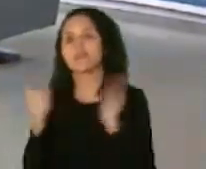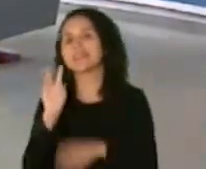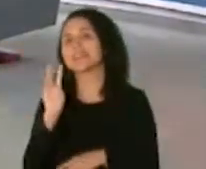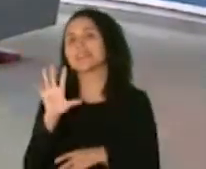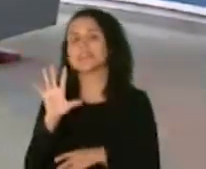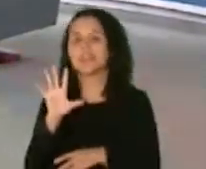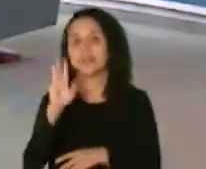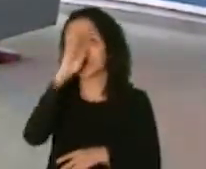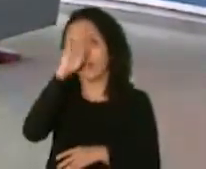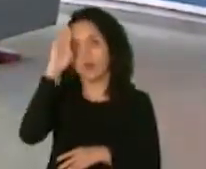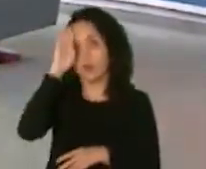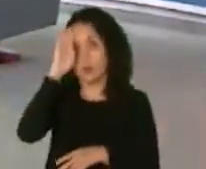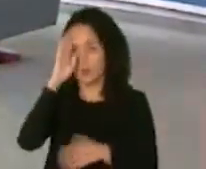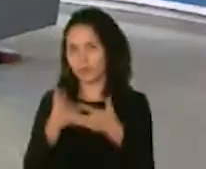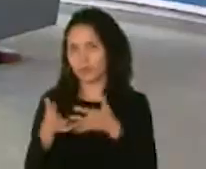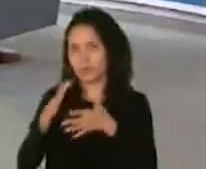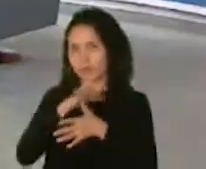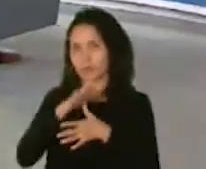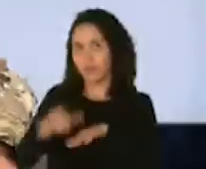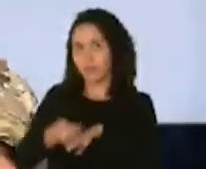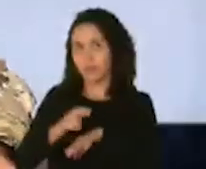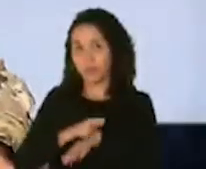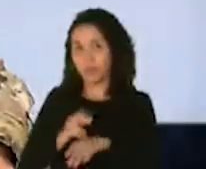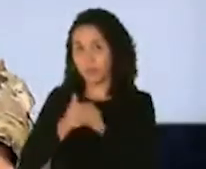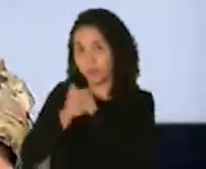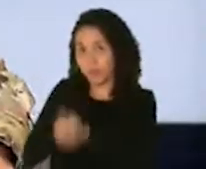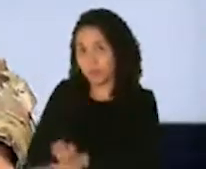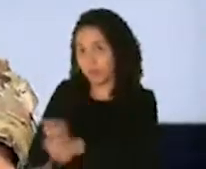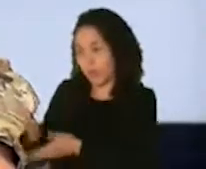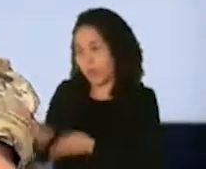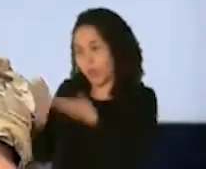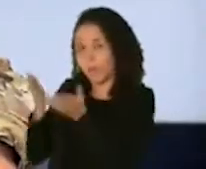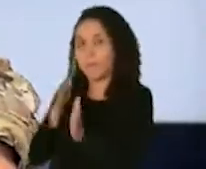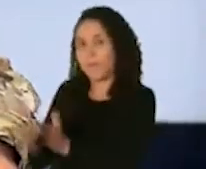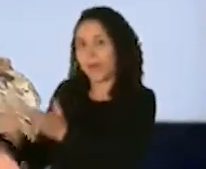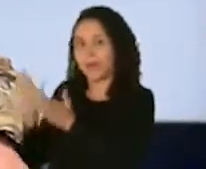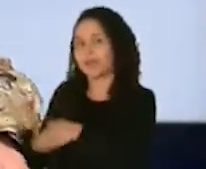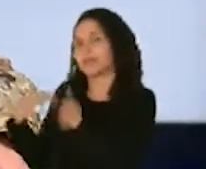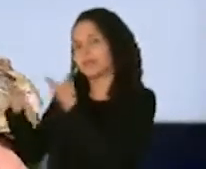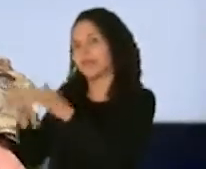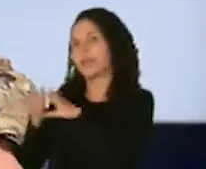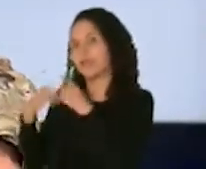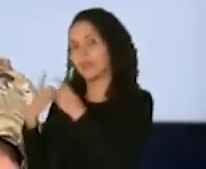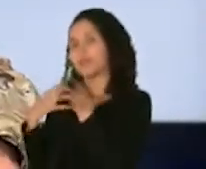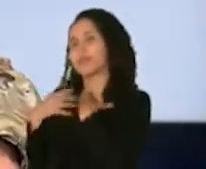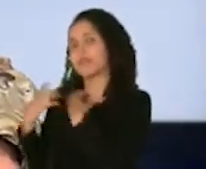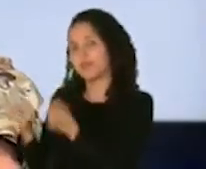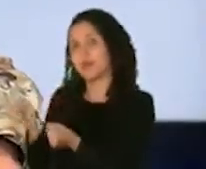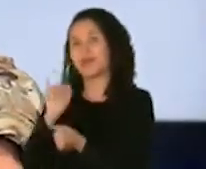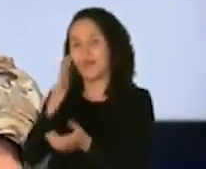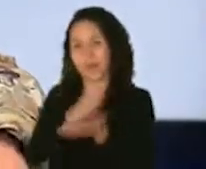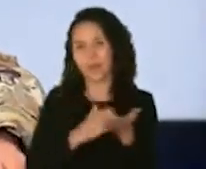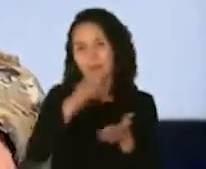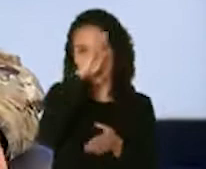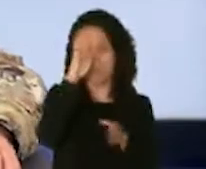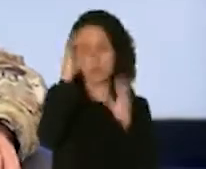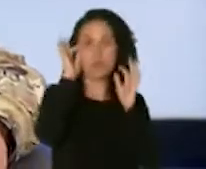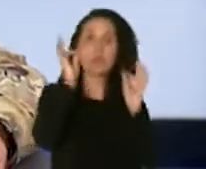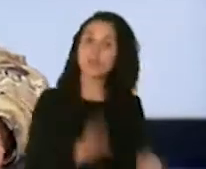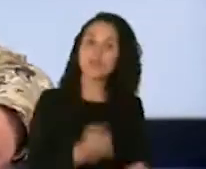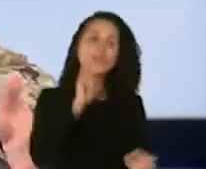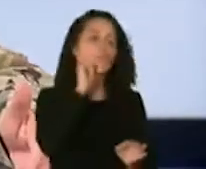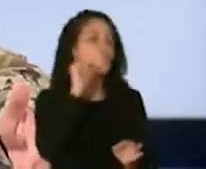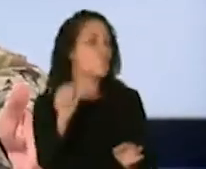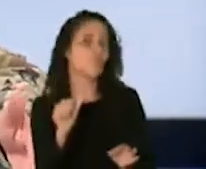principales de Puerto Rico en base a los planes que ellos le presentaron al Departamento de Salud. Hay hospitales que han tomado la decisión de no